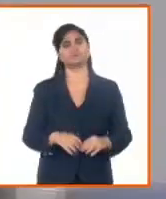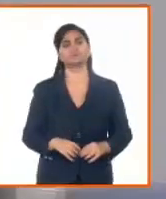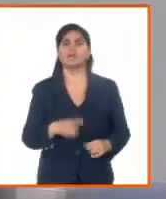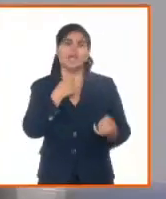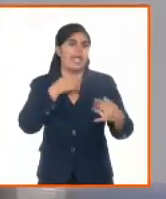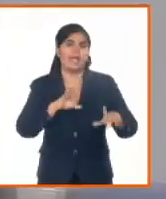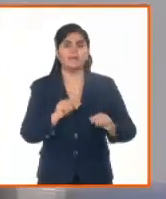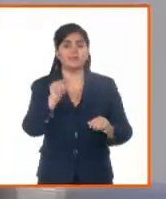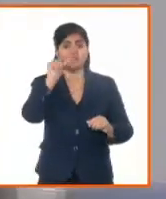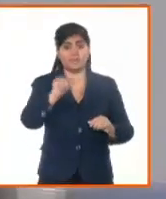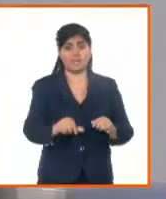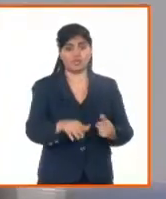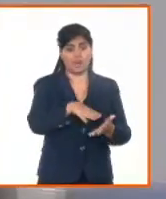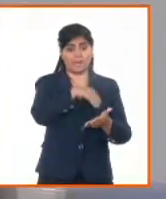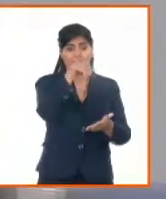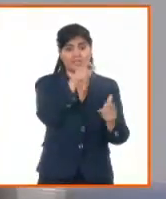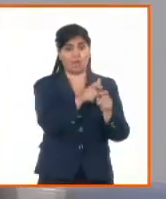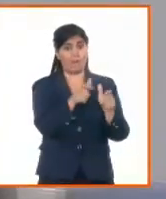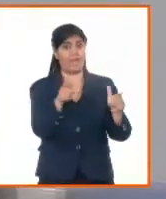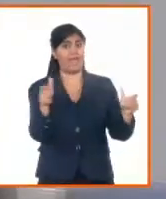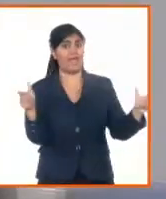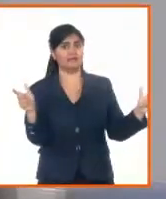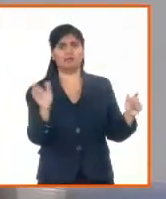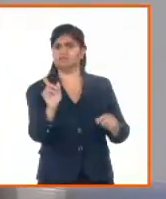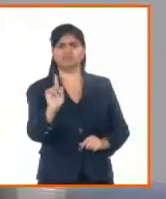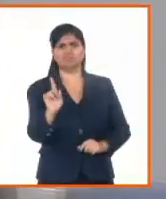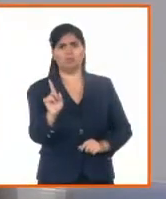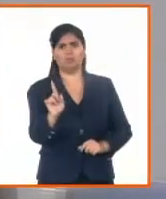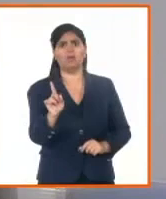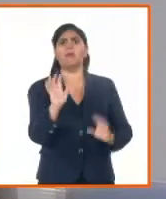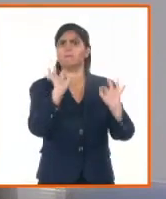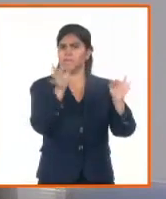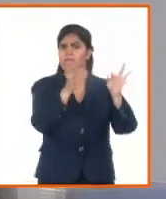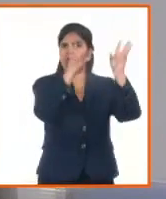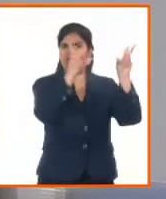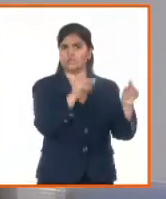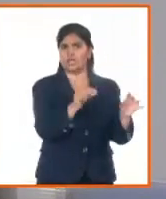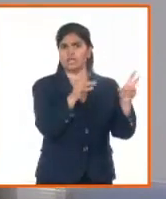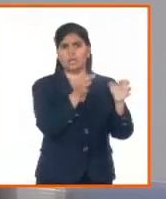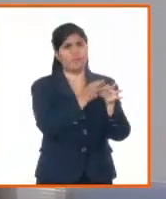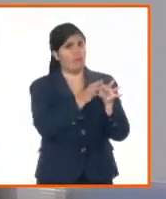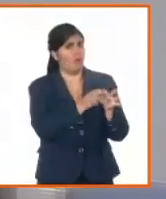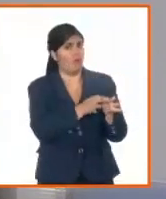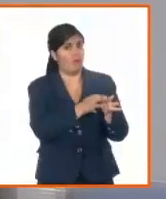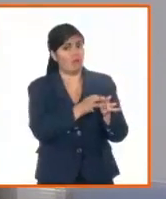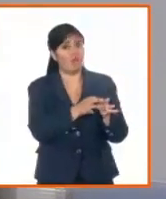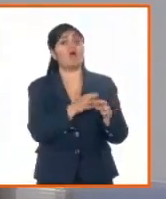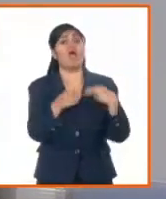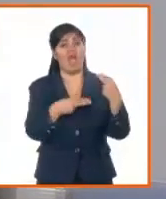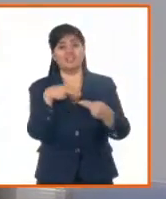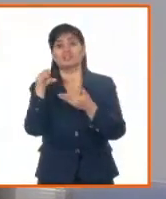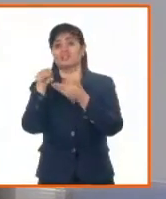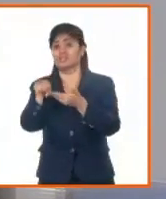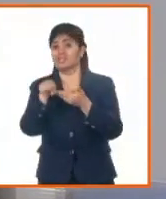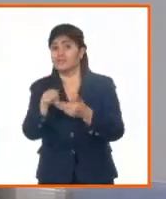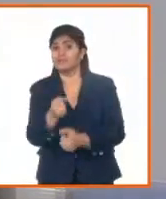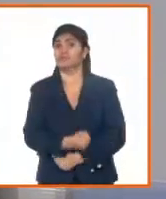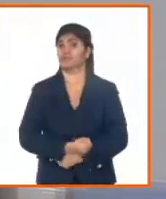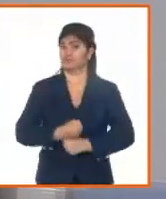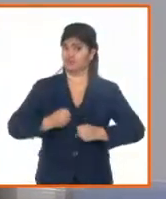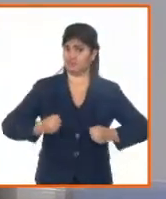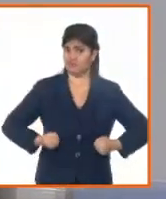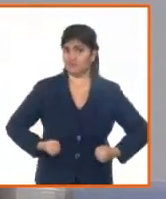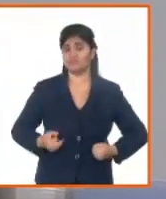En el caso de las notarías, ahora te voy a explicar que sí hemos tenido un crecimiento, pero es con lo mismo. Y yo creo que aquí hay un esfuerzo y un